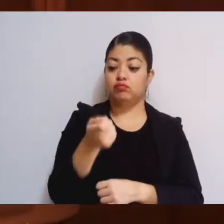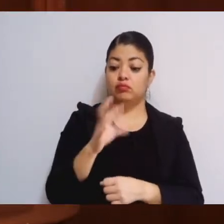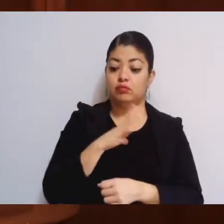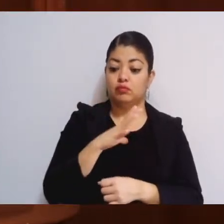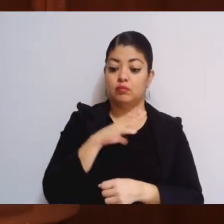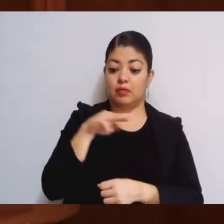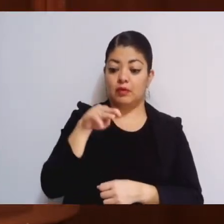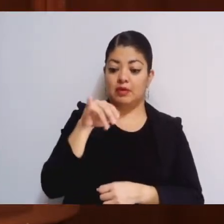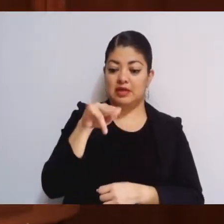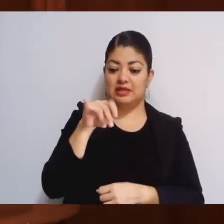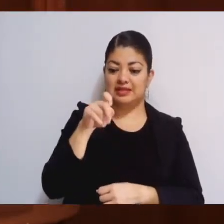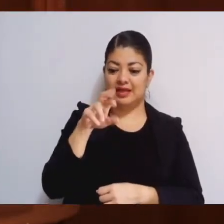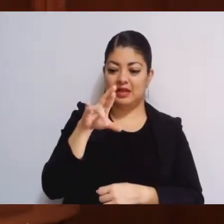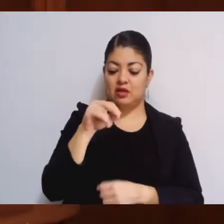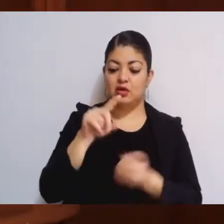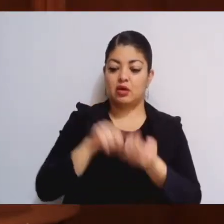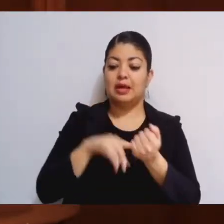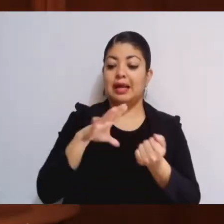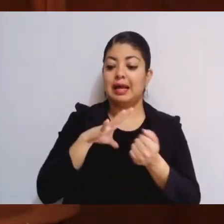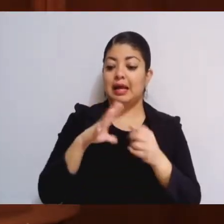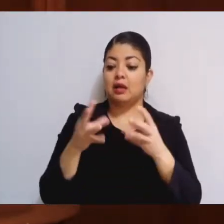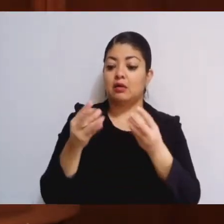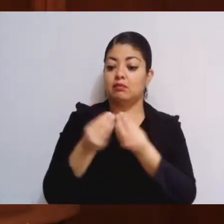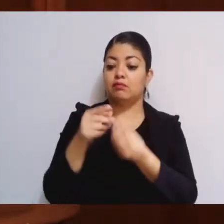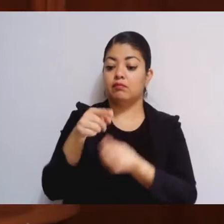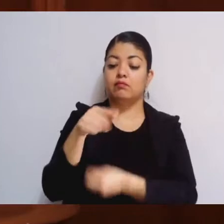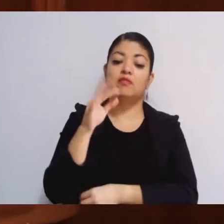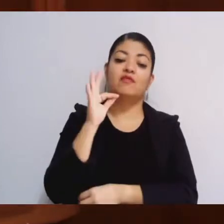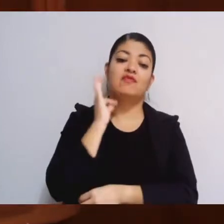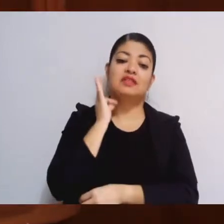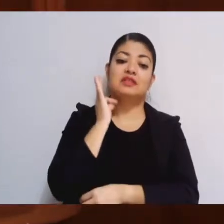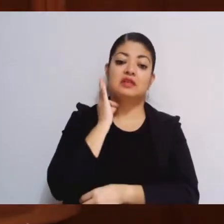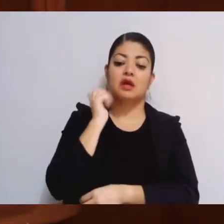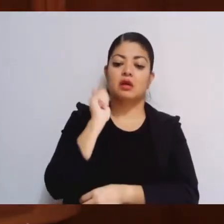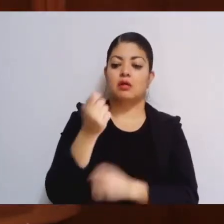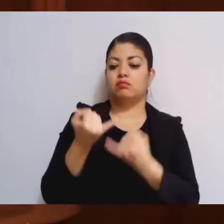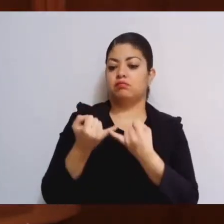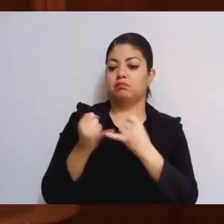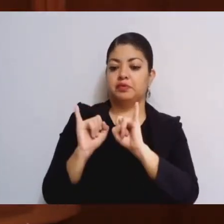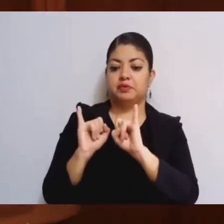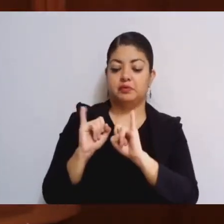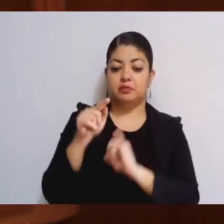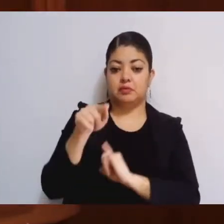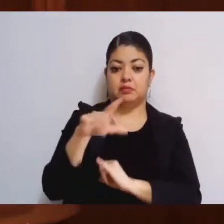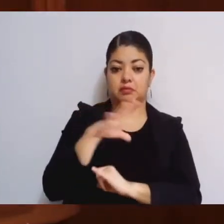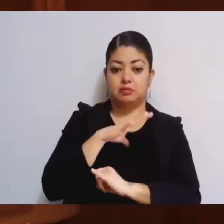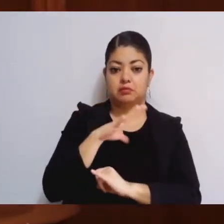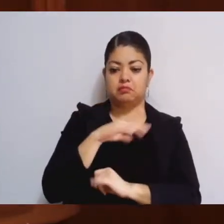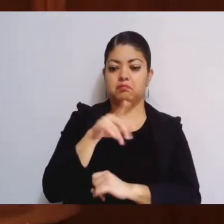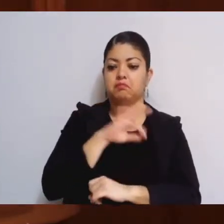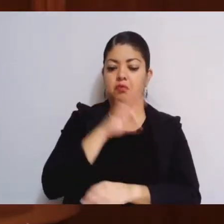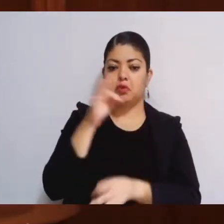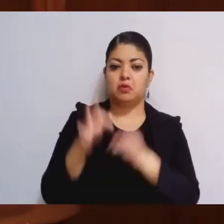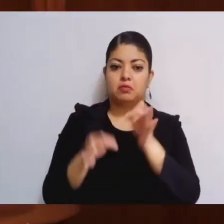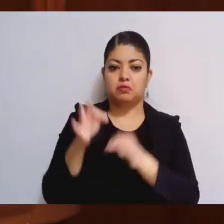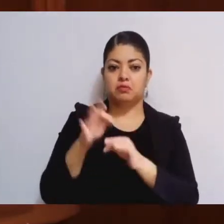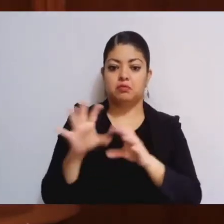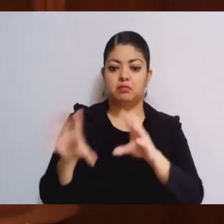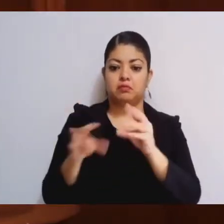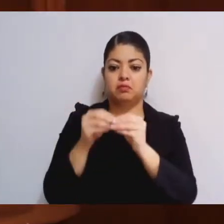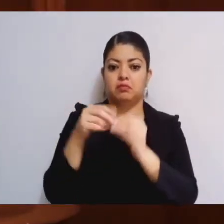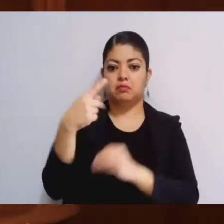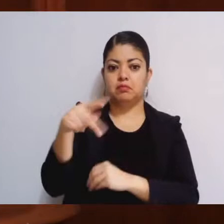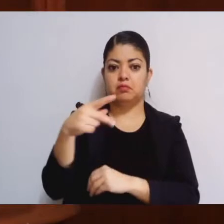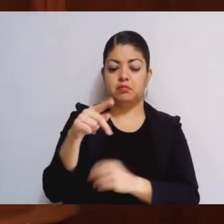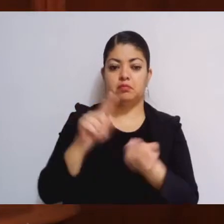una Fiscalía General de Justicia como órgano público autónomo dotado de personalidad jurídica y patrimonios propios con